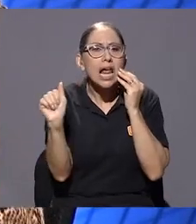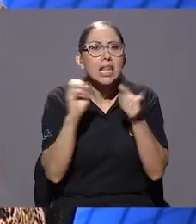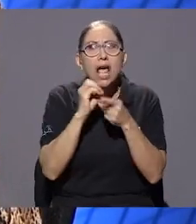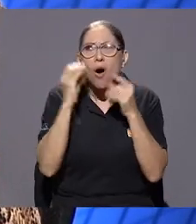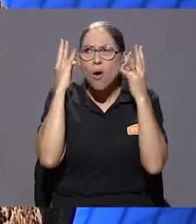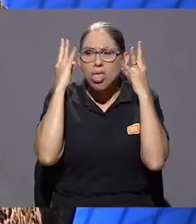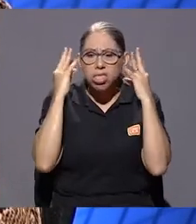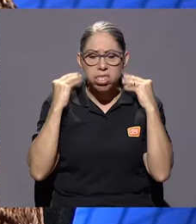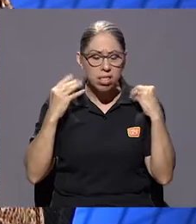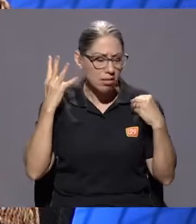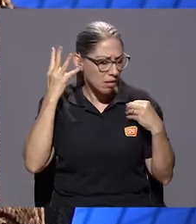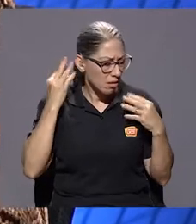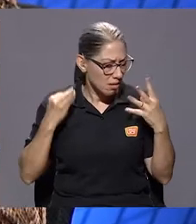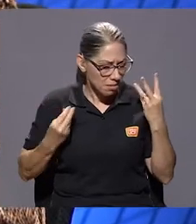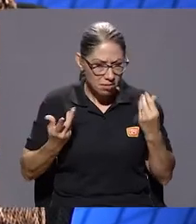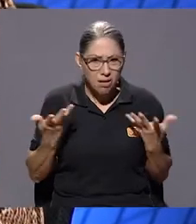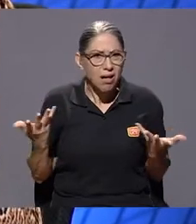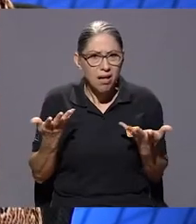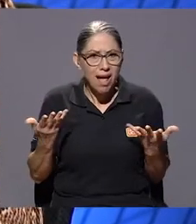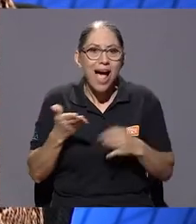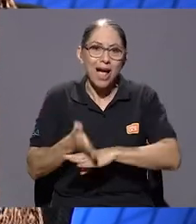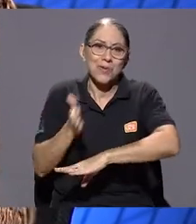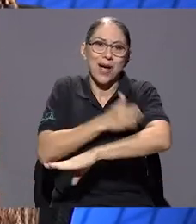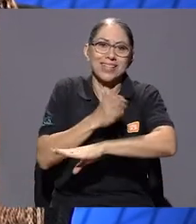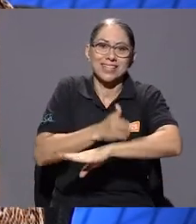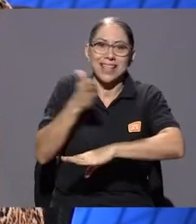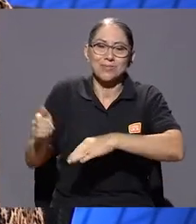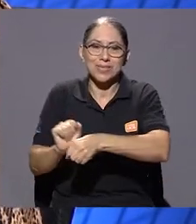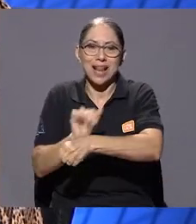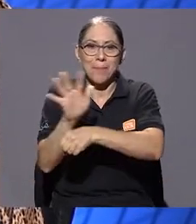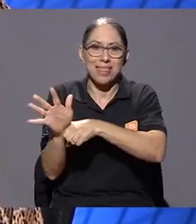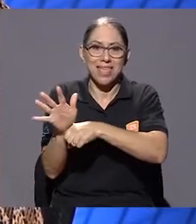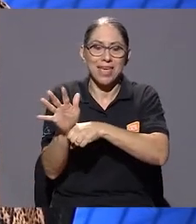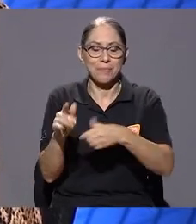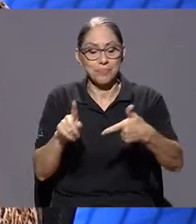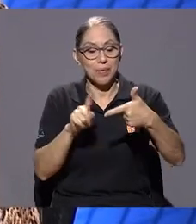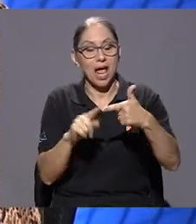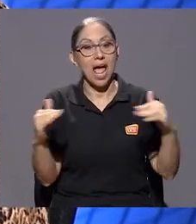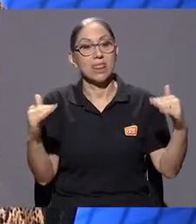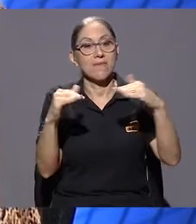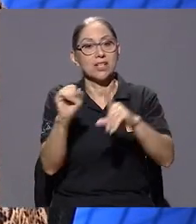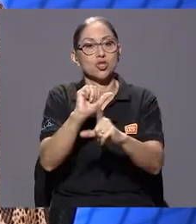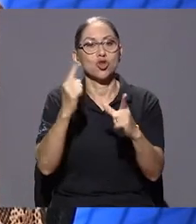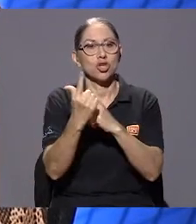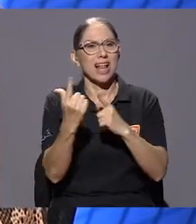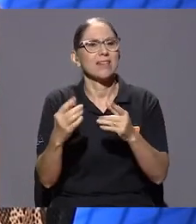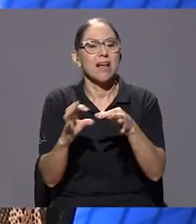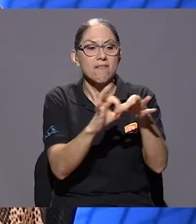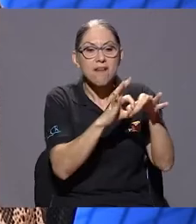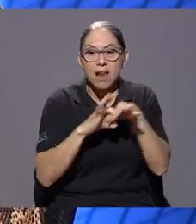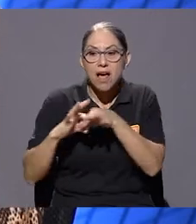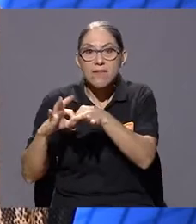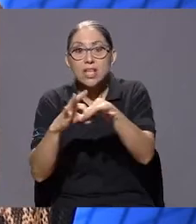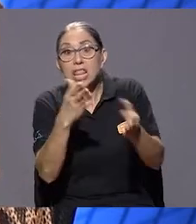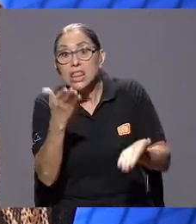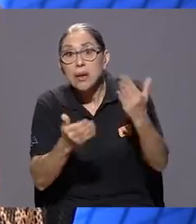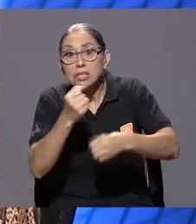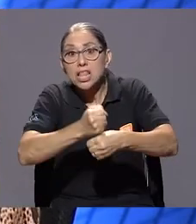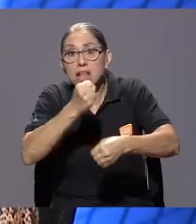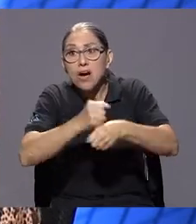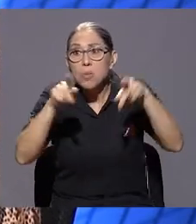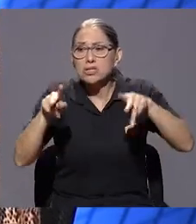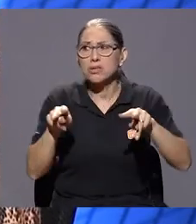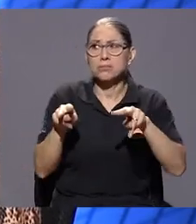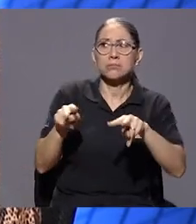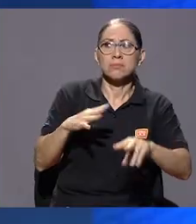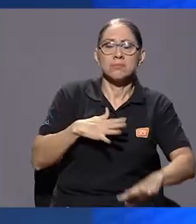bueno, hay antes y después. Socialmente también, ¿cómo están mis relaciones sociales? En el trabajo nadie me soporta, o no soporto conectarme a las